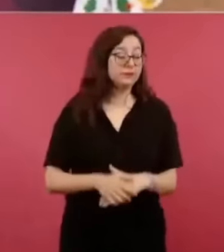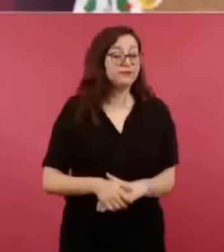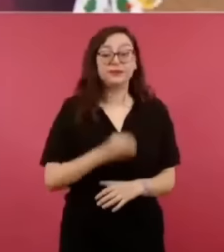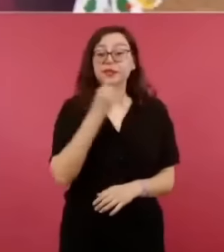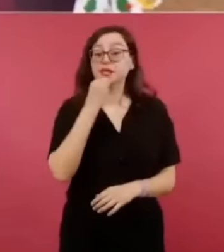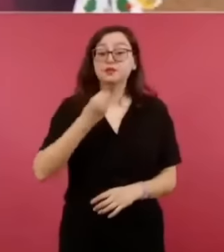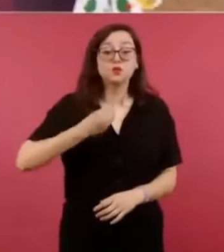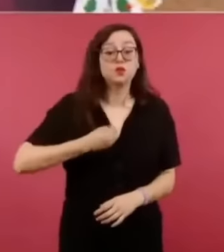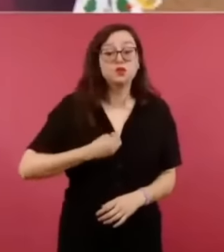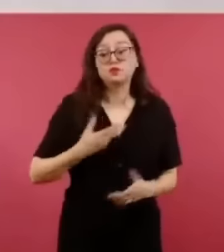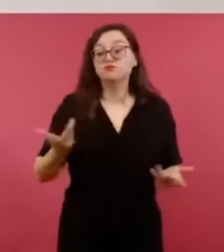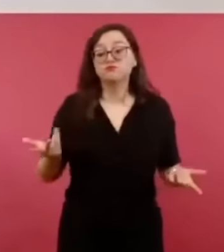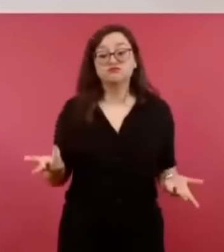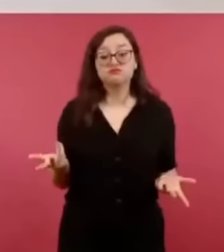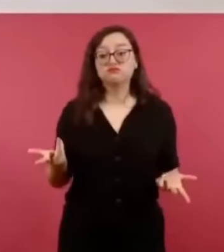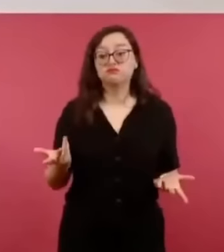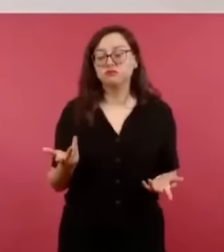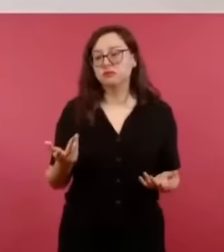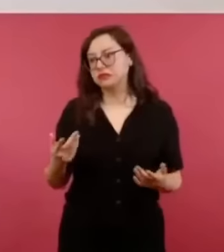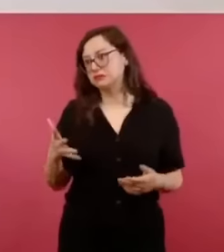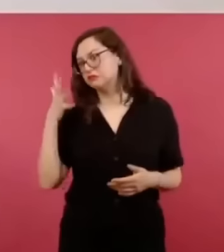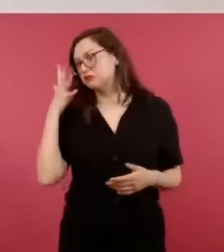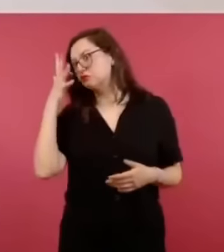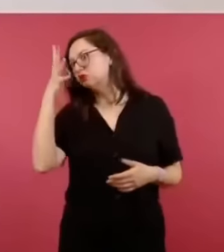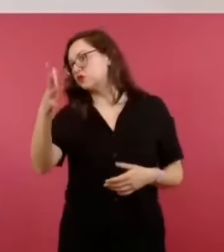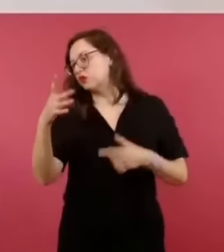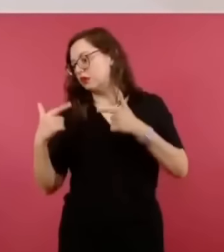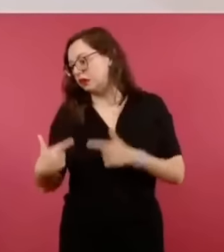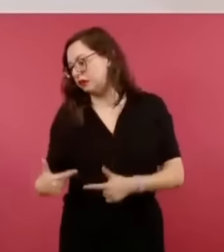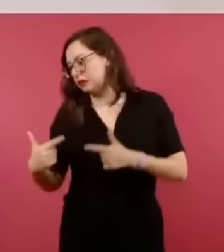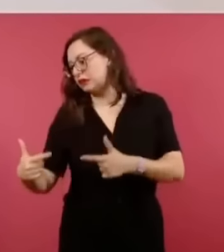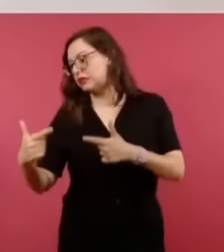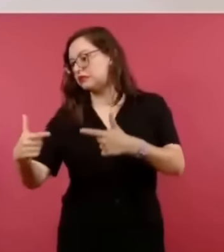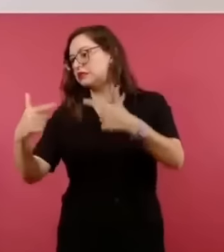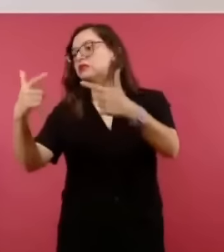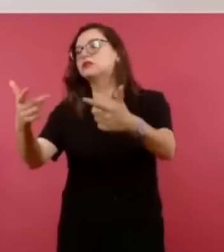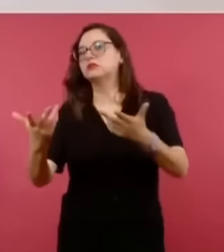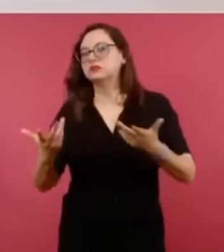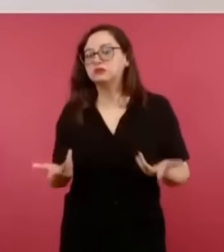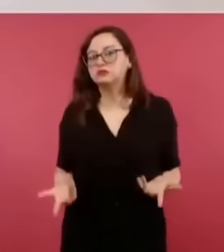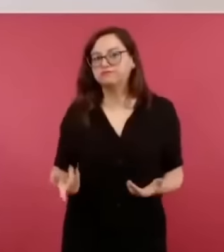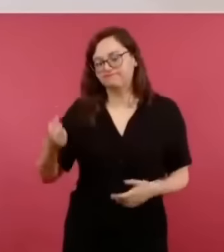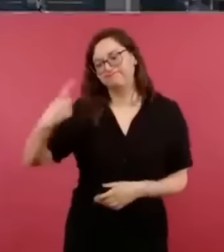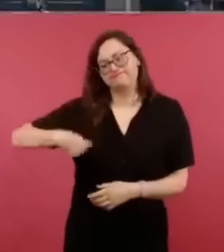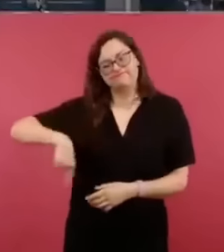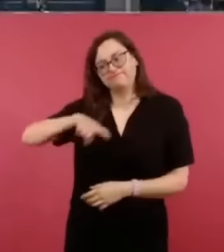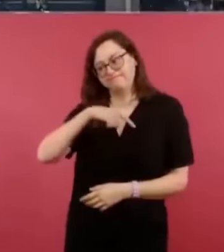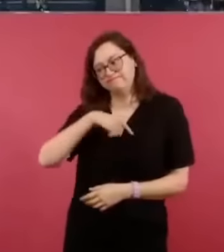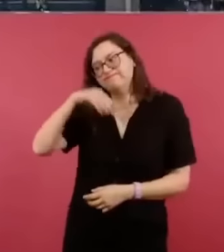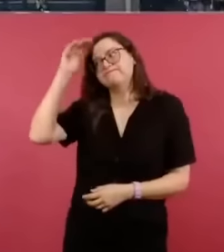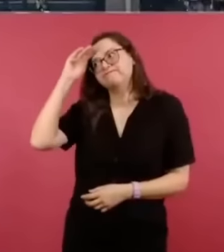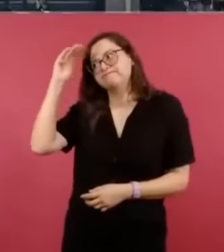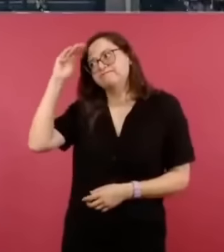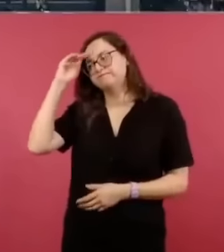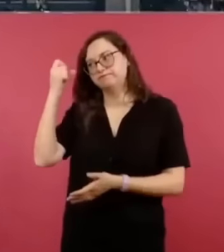en las nuevas generaciones y nunca más.